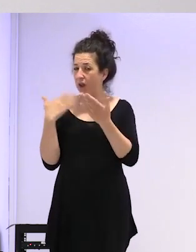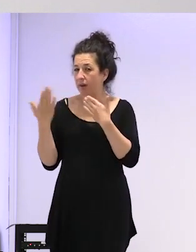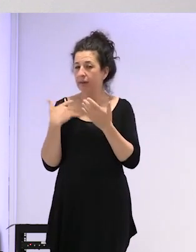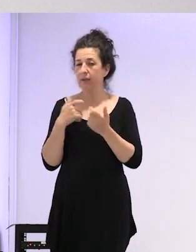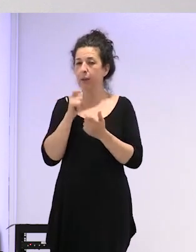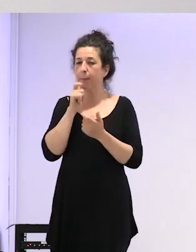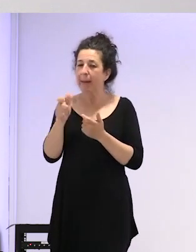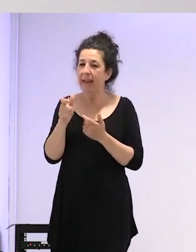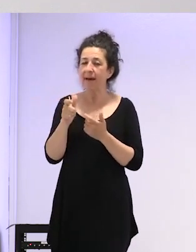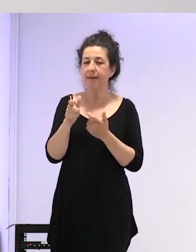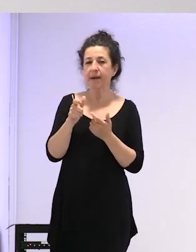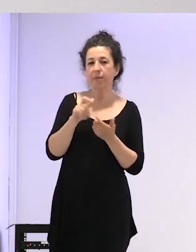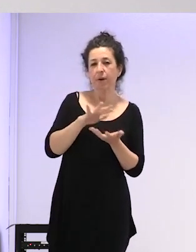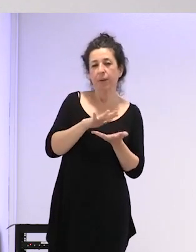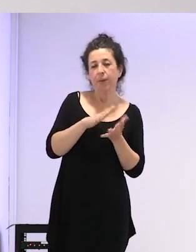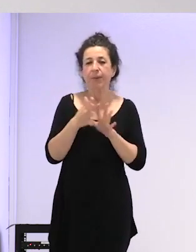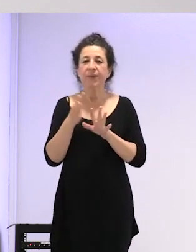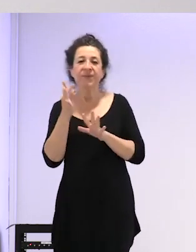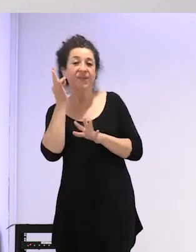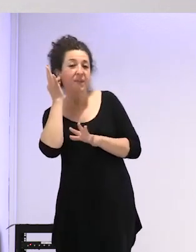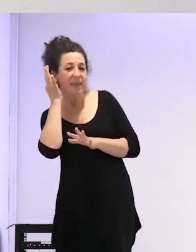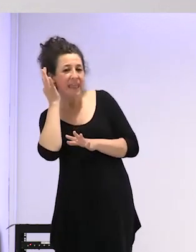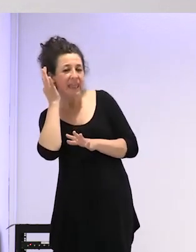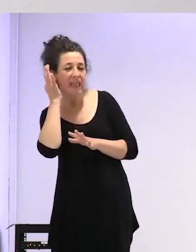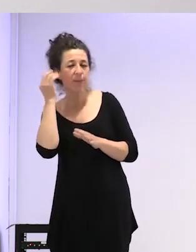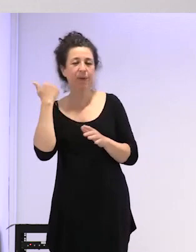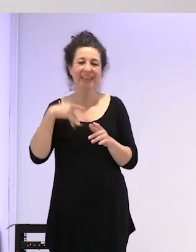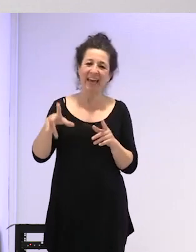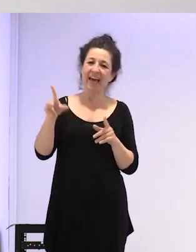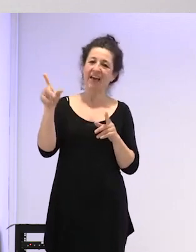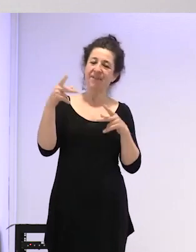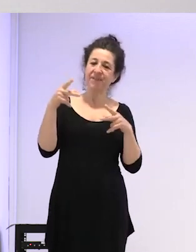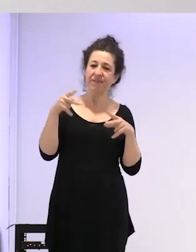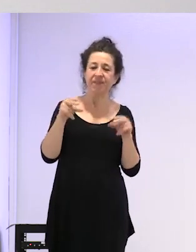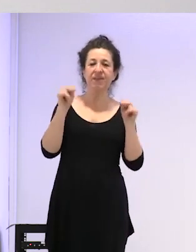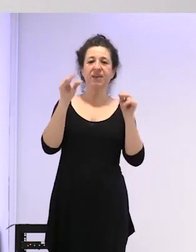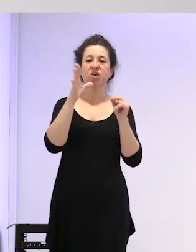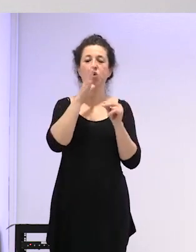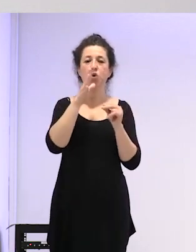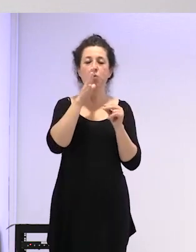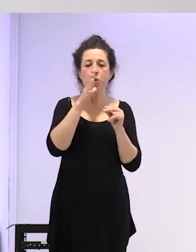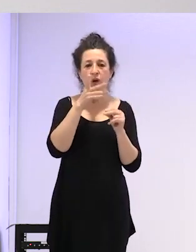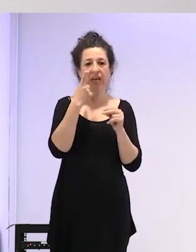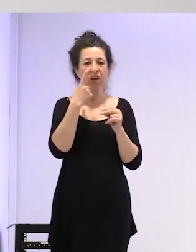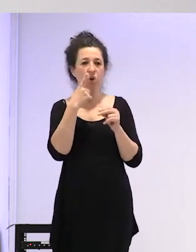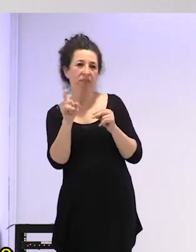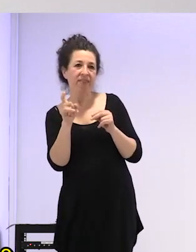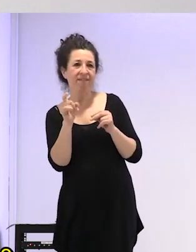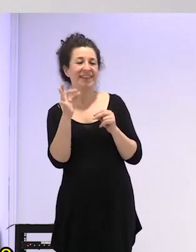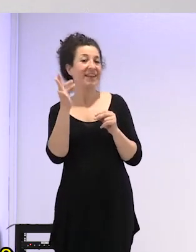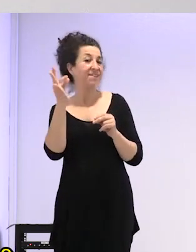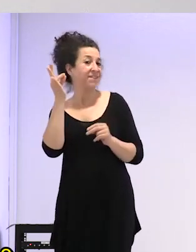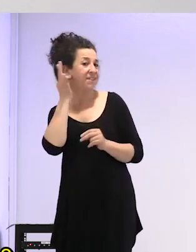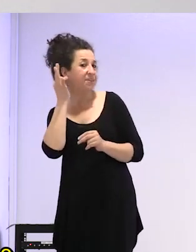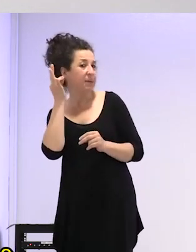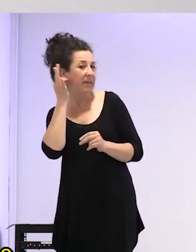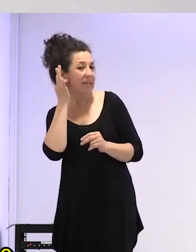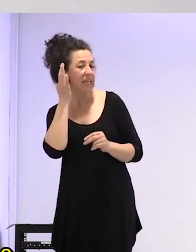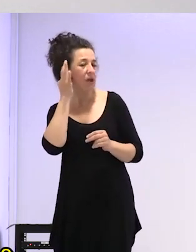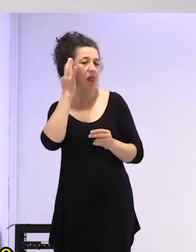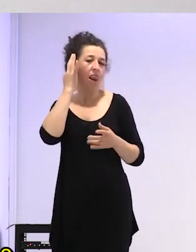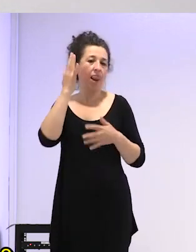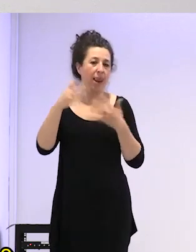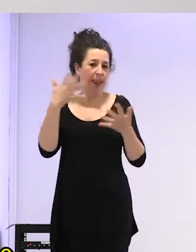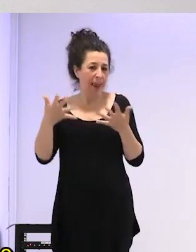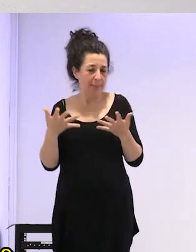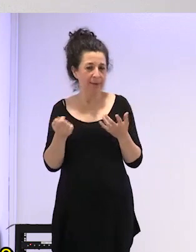feminización que es lo que que digo bueno pero ya no es feminización porque no tiene por qué ser femenino el tener tal cual pero bueno eso es